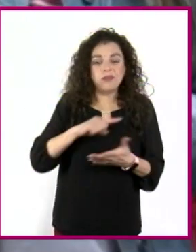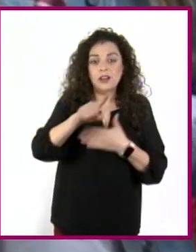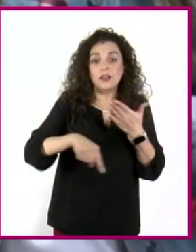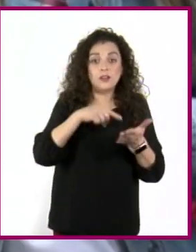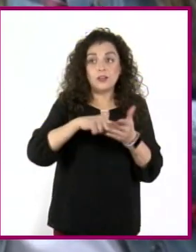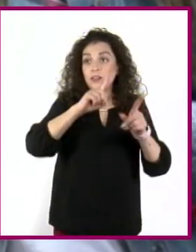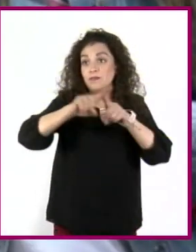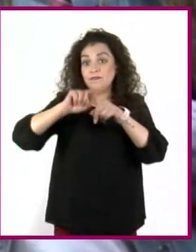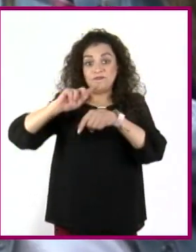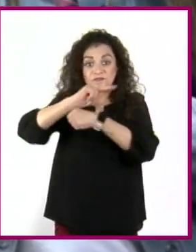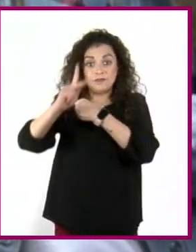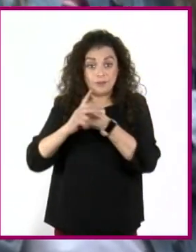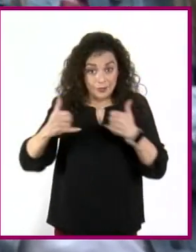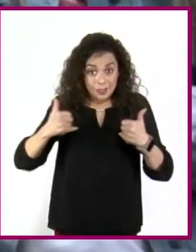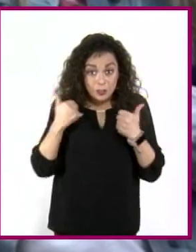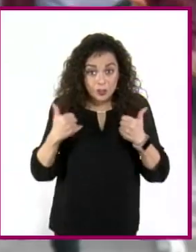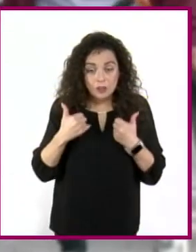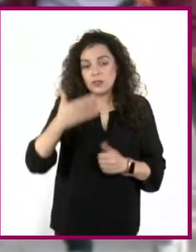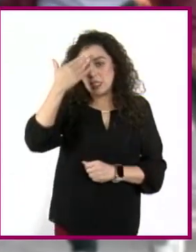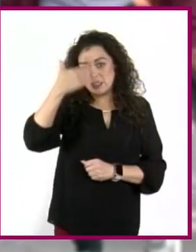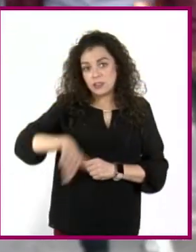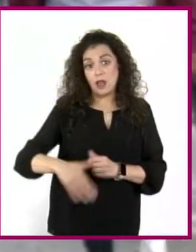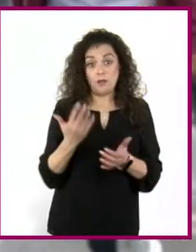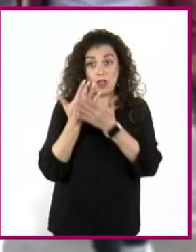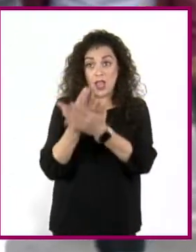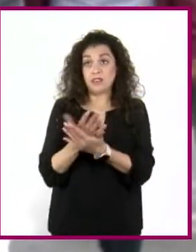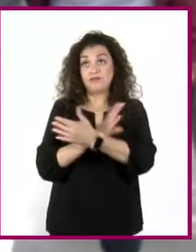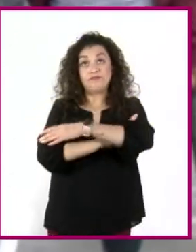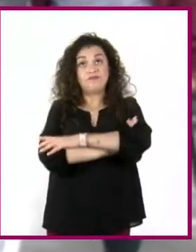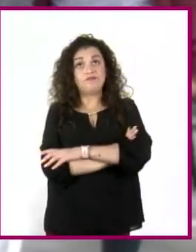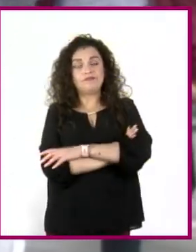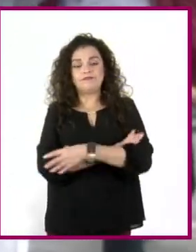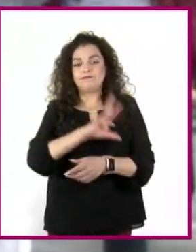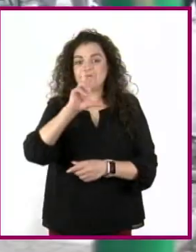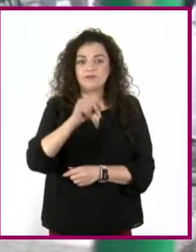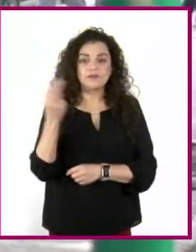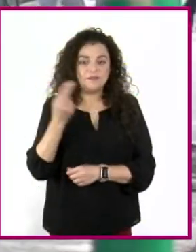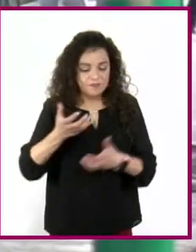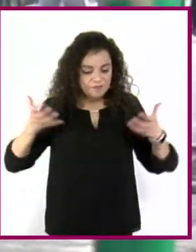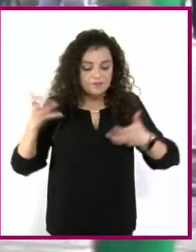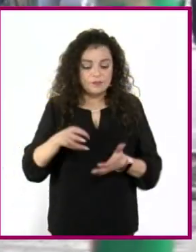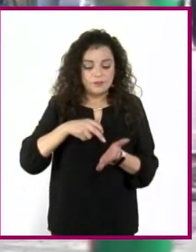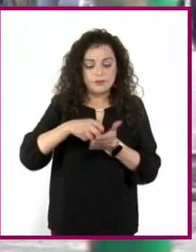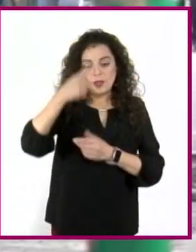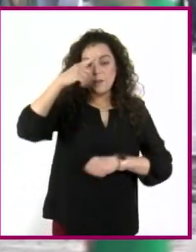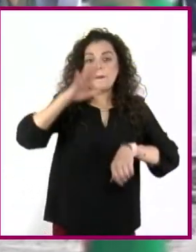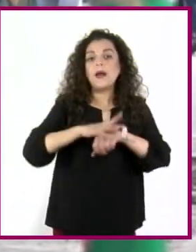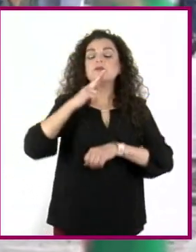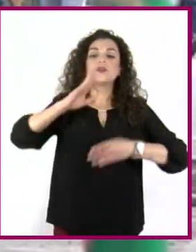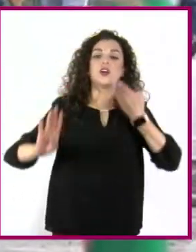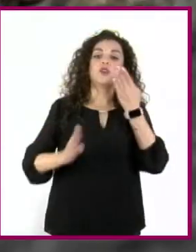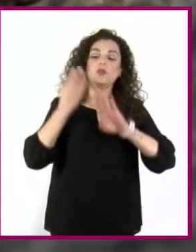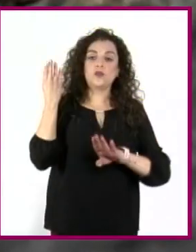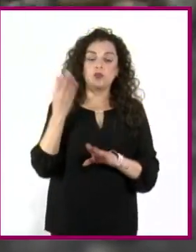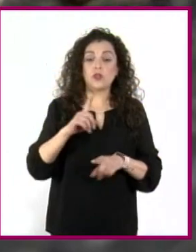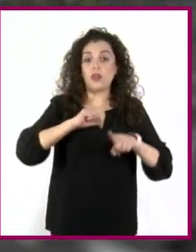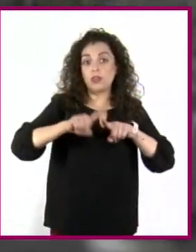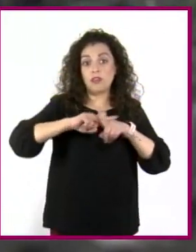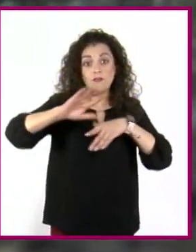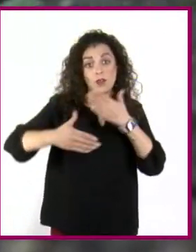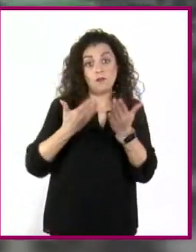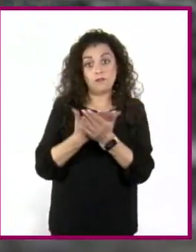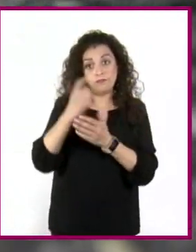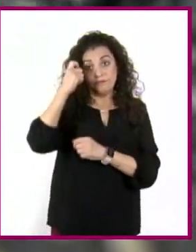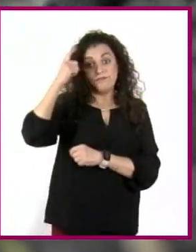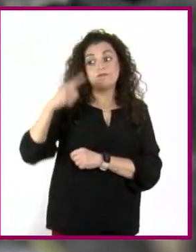país saben que no se pueden quedar con las manos cruzadas y deciden hacer algo para construir un mundo mejor. Son muchas las iniciativas en las que son